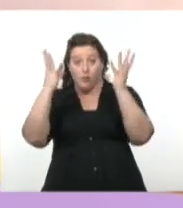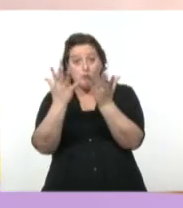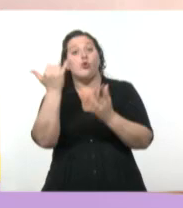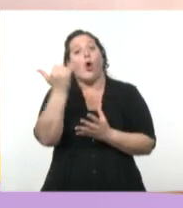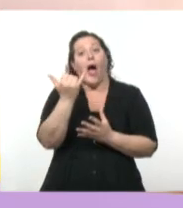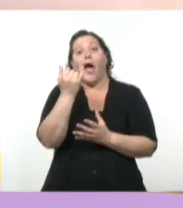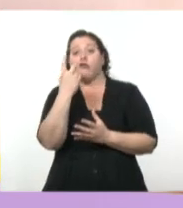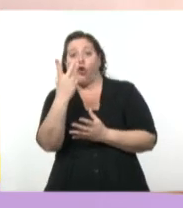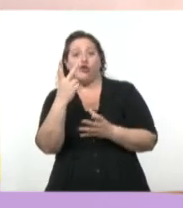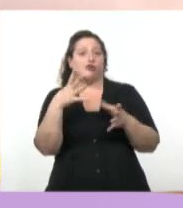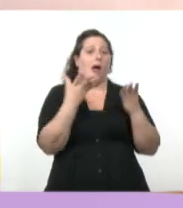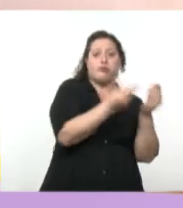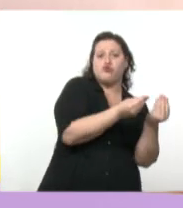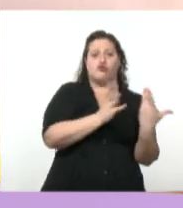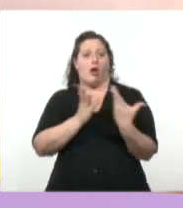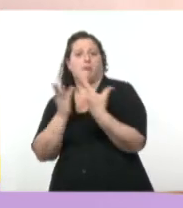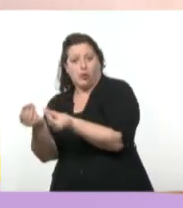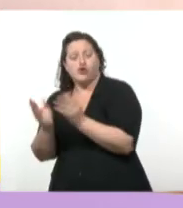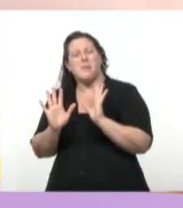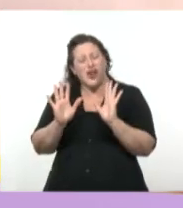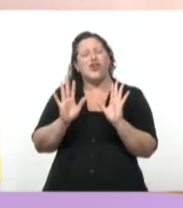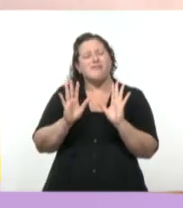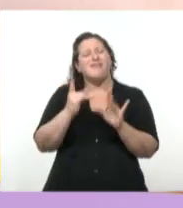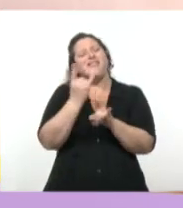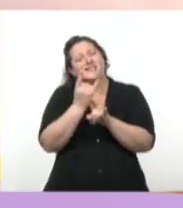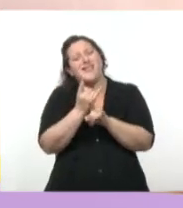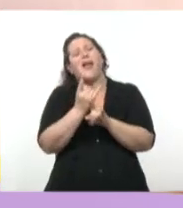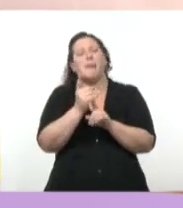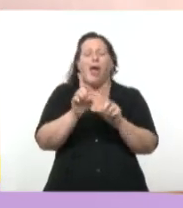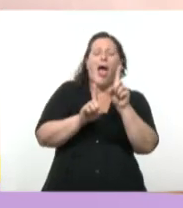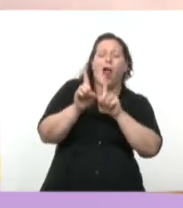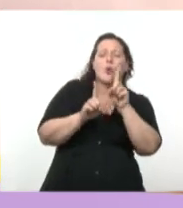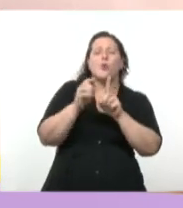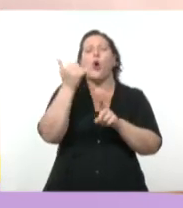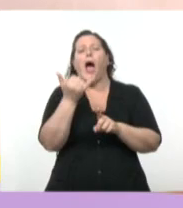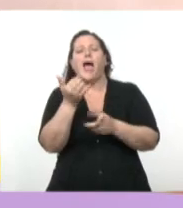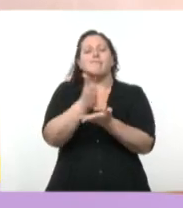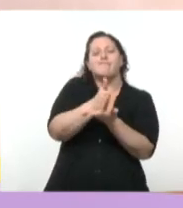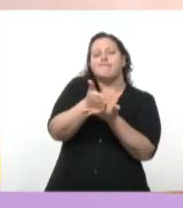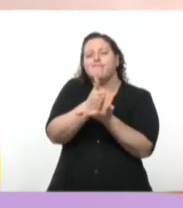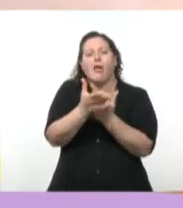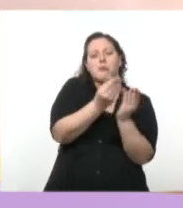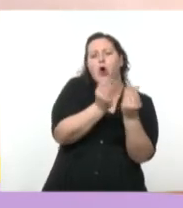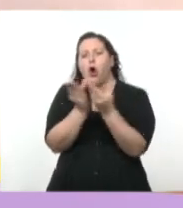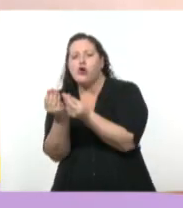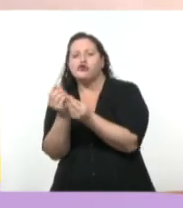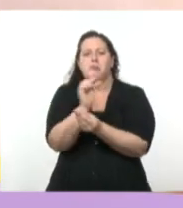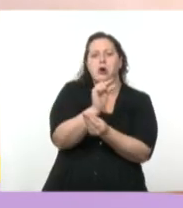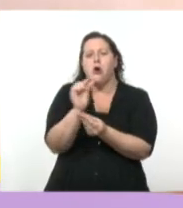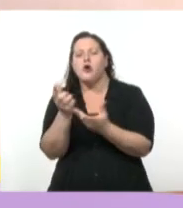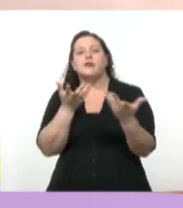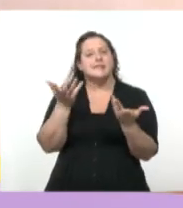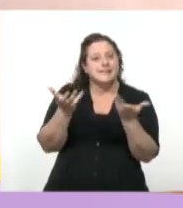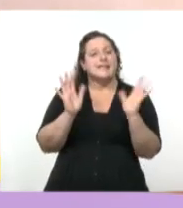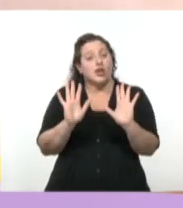propuestas o propuestas mixtas, por ejemplo. Entonces, digo, para estudiarlo sí, pero cuando vamos a los estudios de caso,